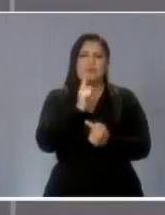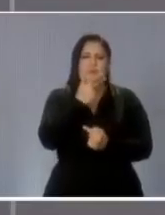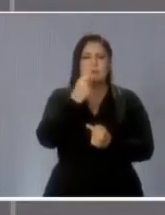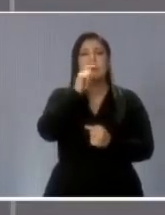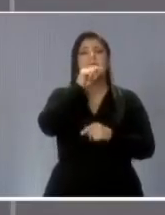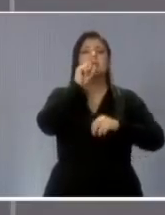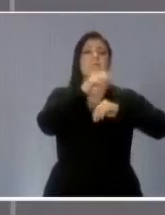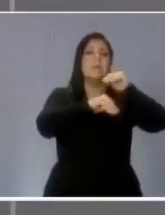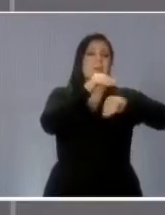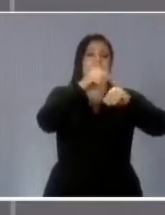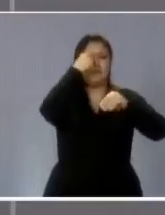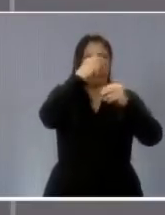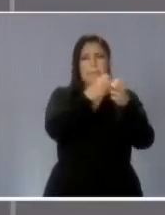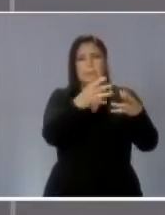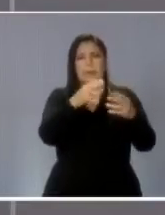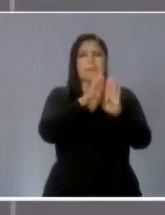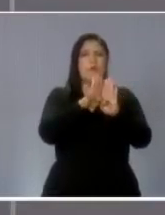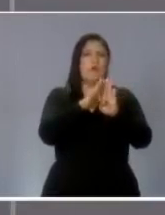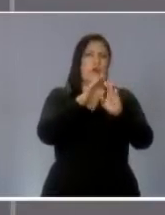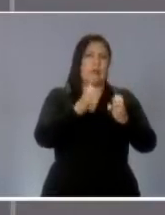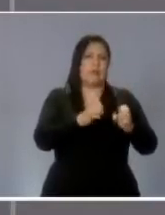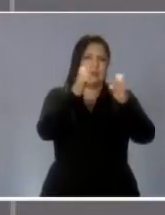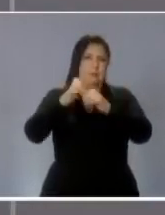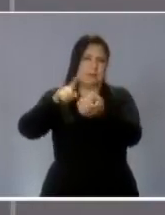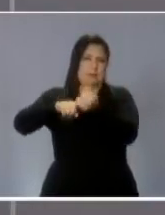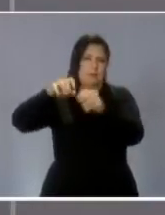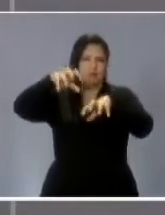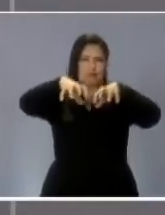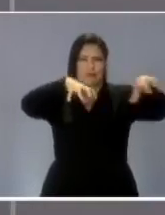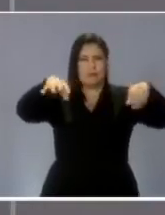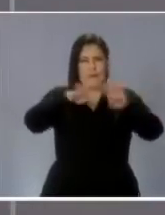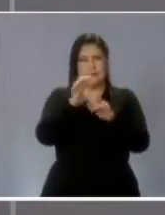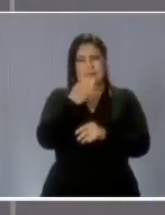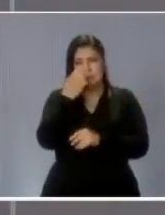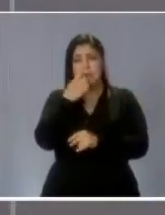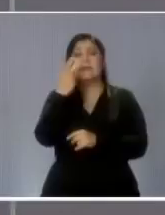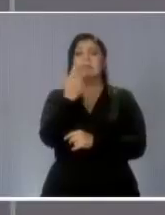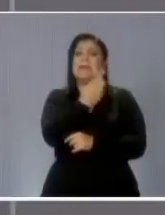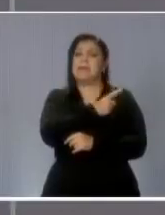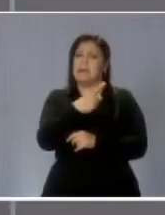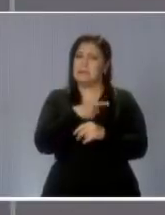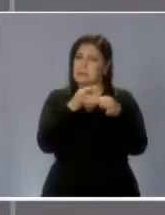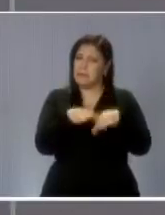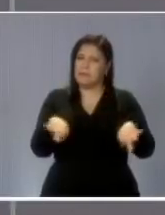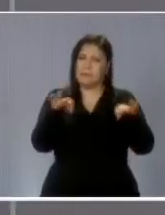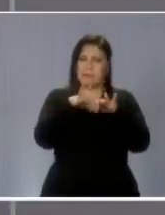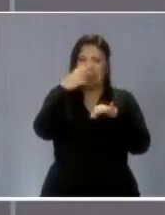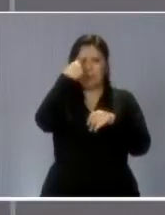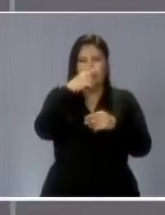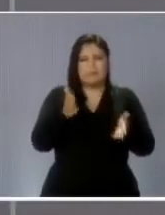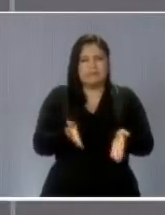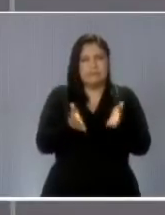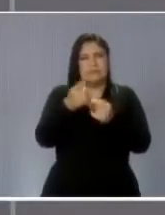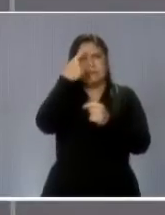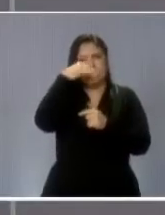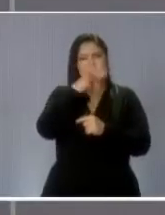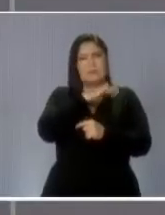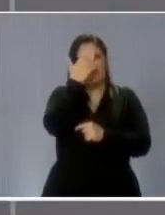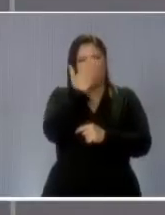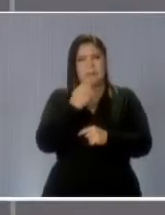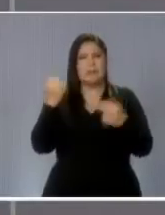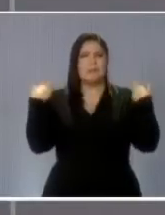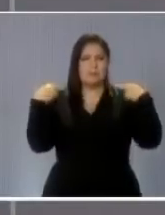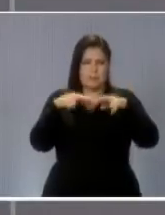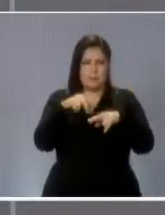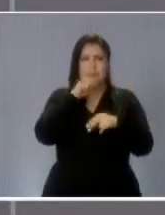de los planteles escolares. Era imperativo promover el talento de los maestros, modernizar los planes